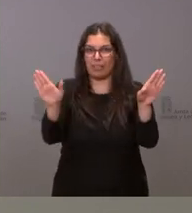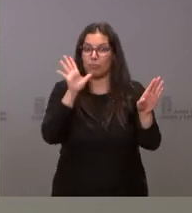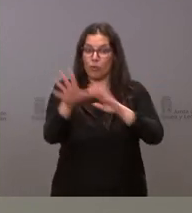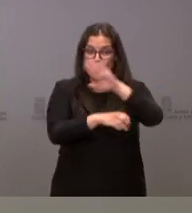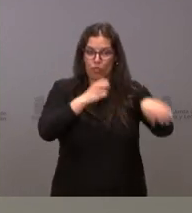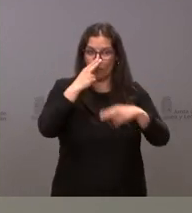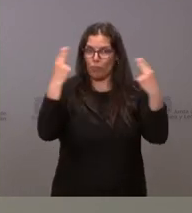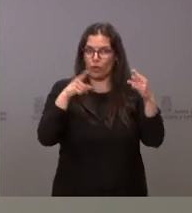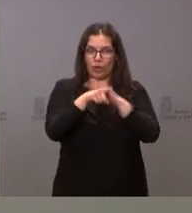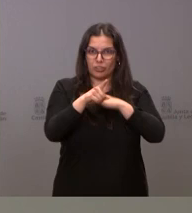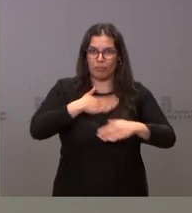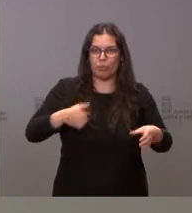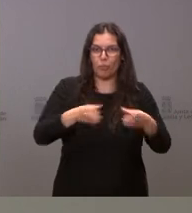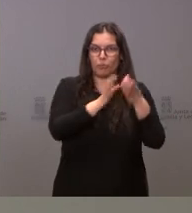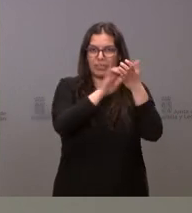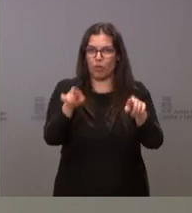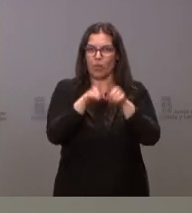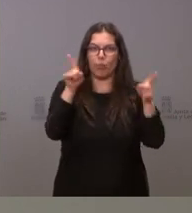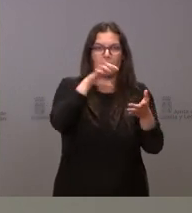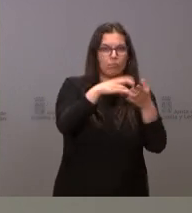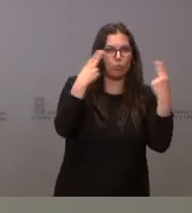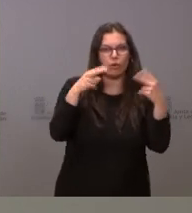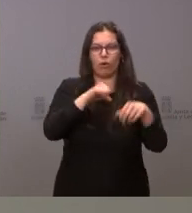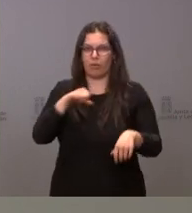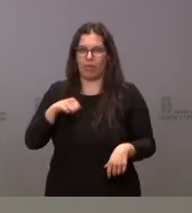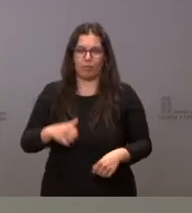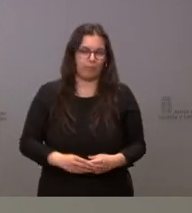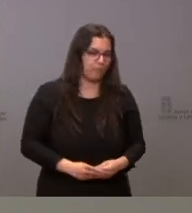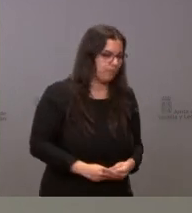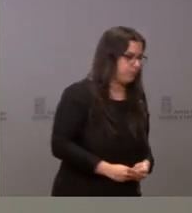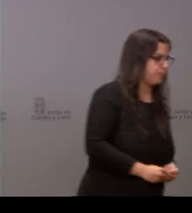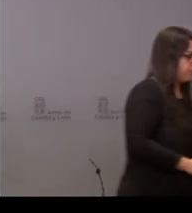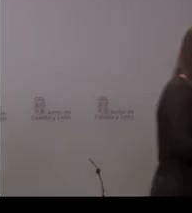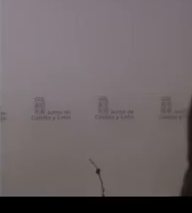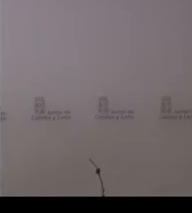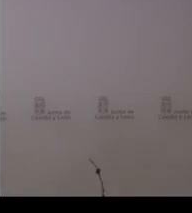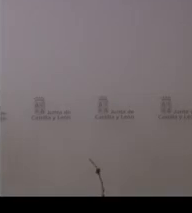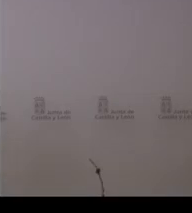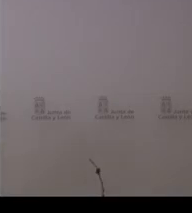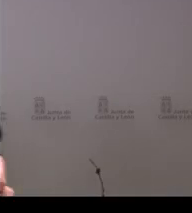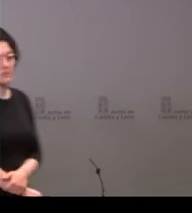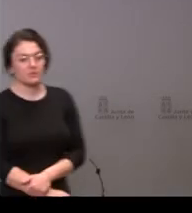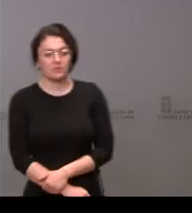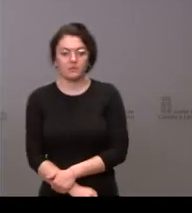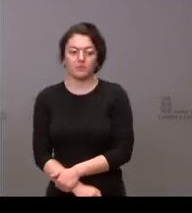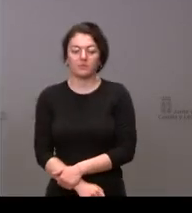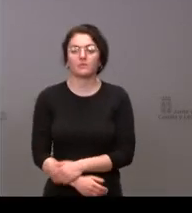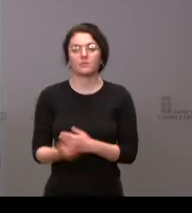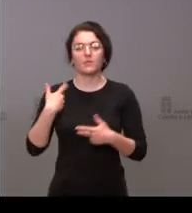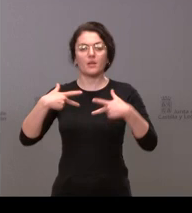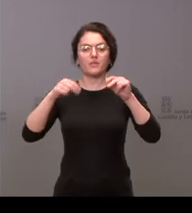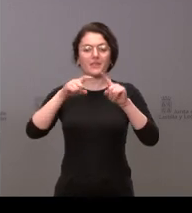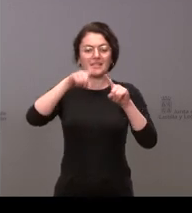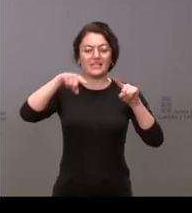públicos gestionados por la Junta de Castilla y León. Pues vamos a cerrar hoy en Segovia con Begoña